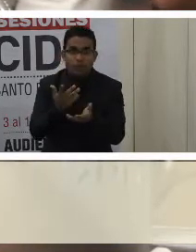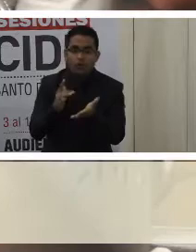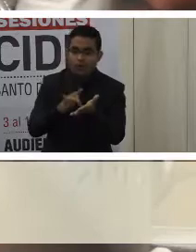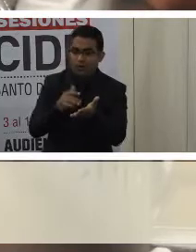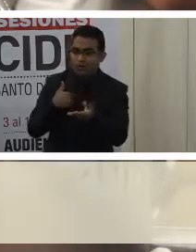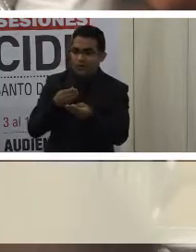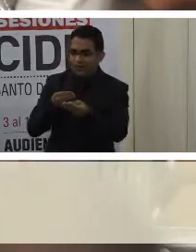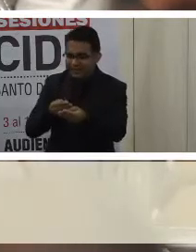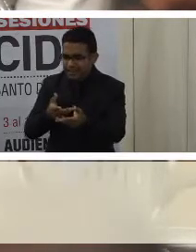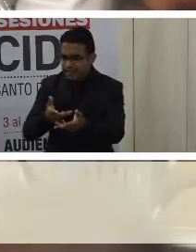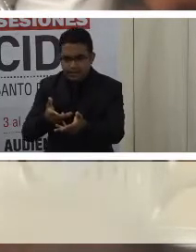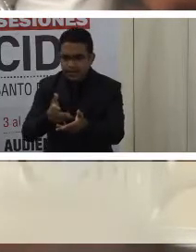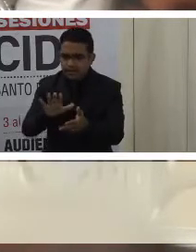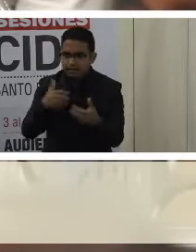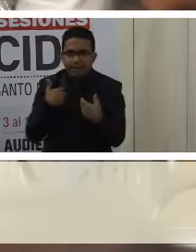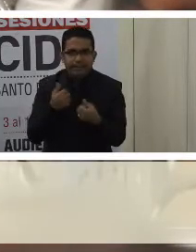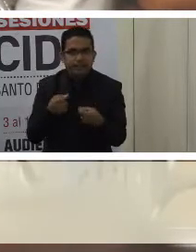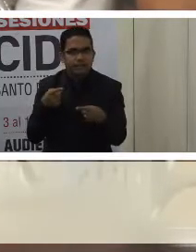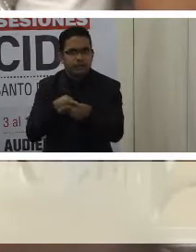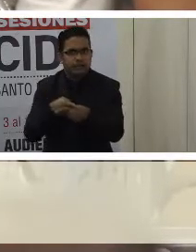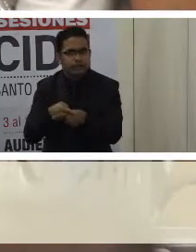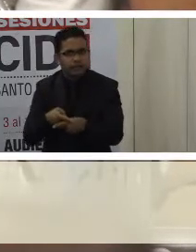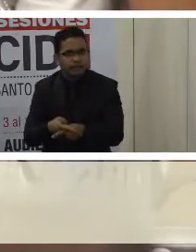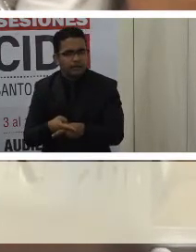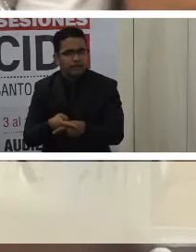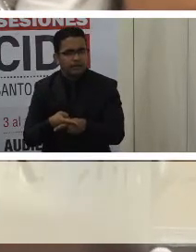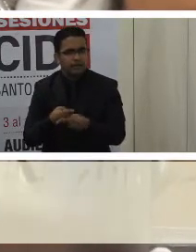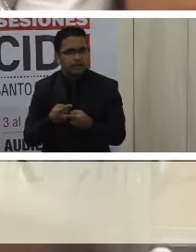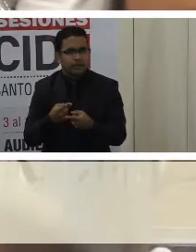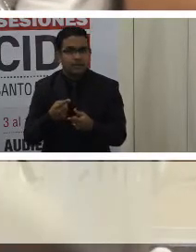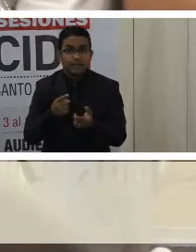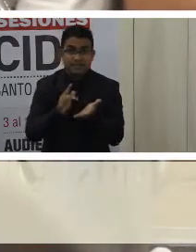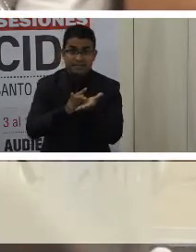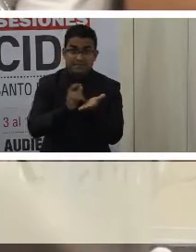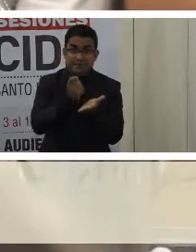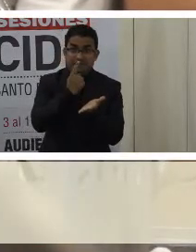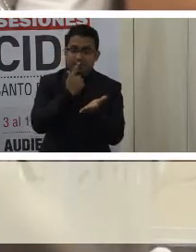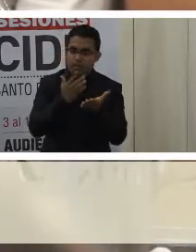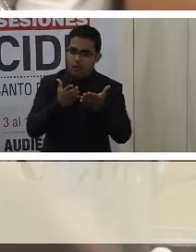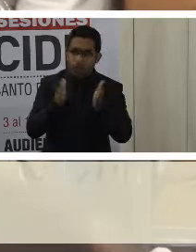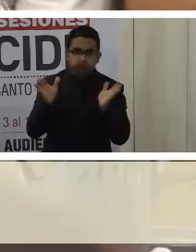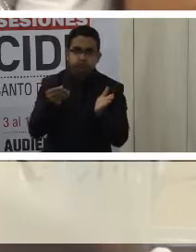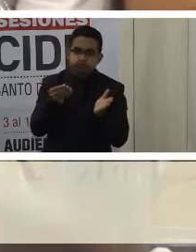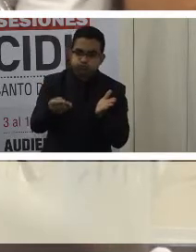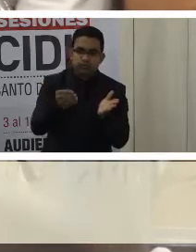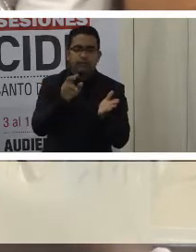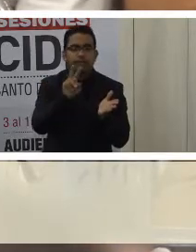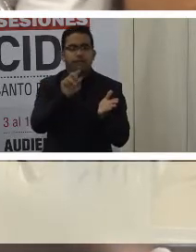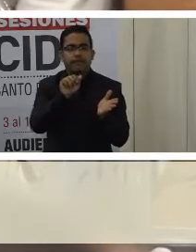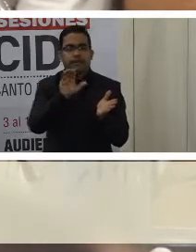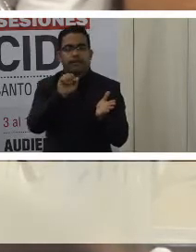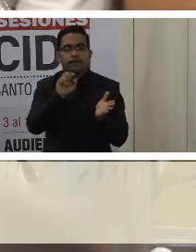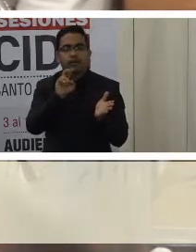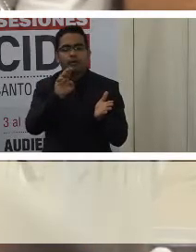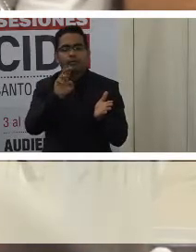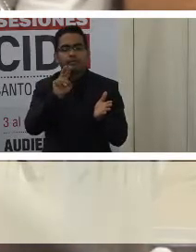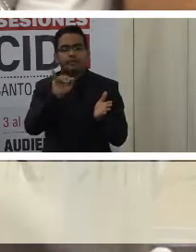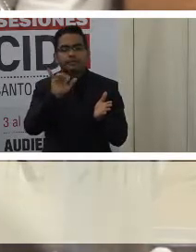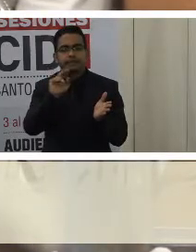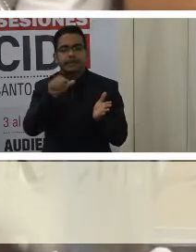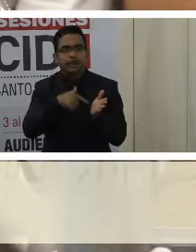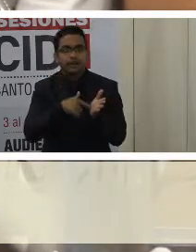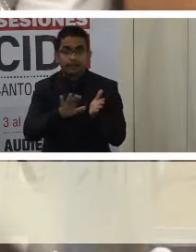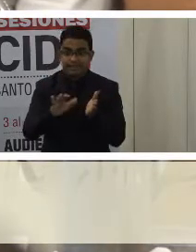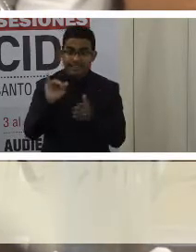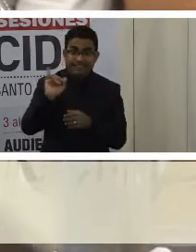vulneran su derecho a la salud. Actualmente no pueden recibir antibióticos de amplio espectro como vancomicina para tratar sus infecciones,